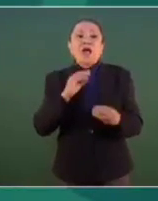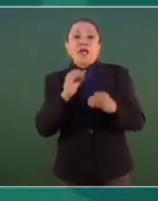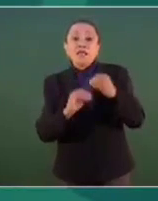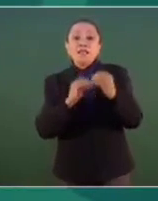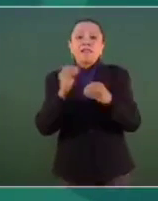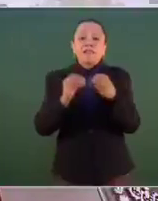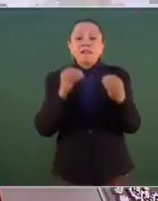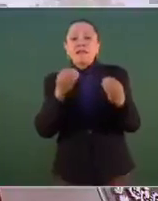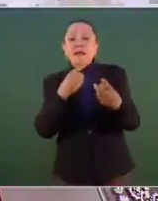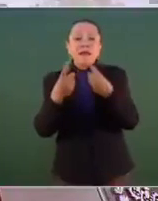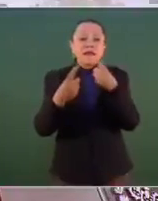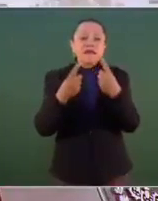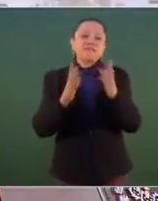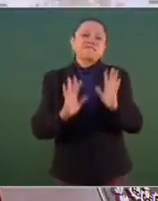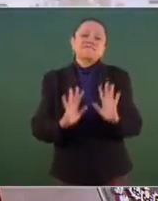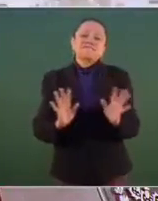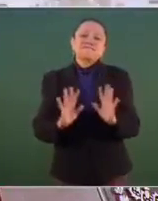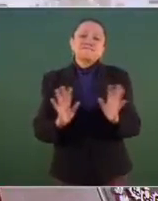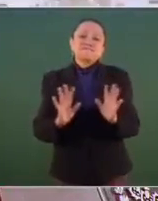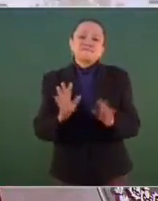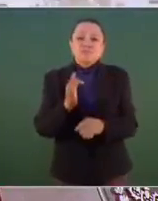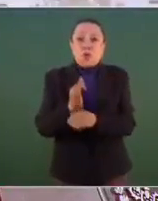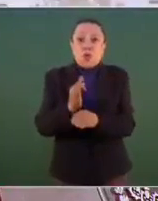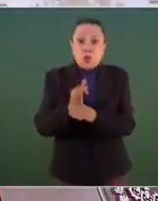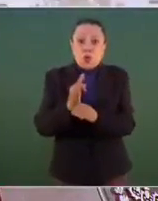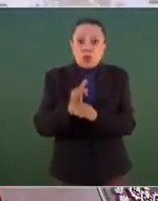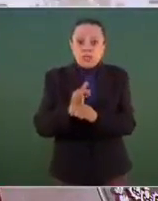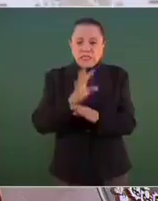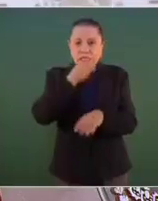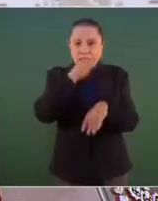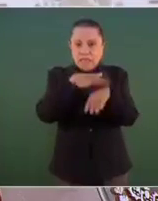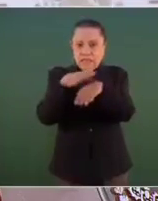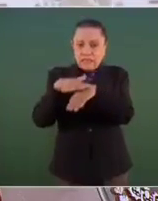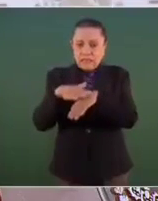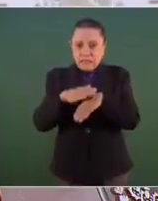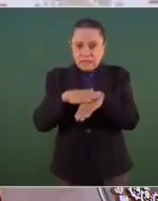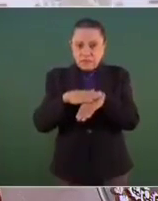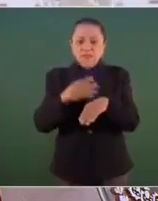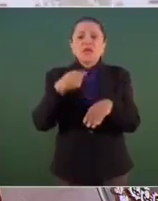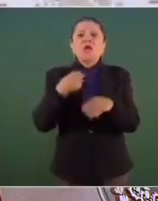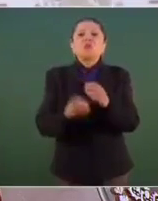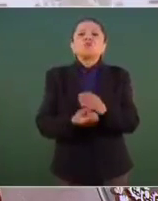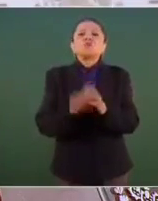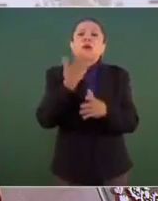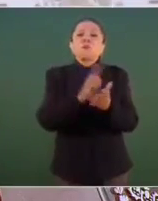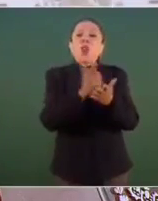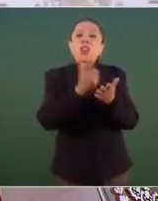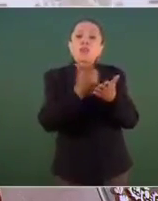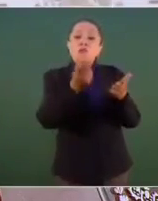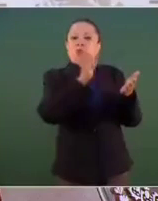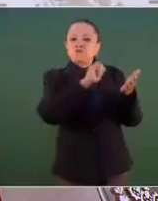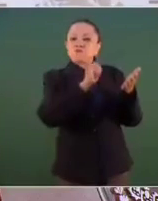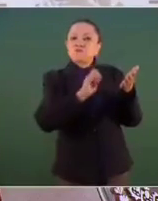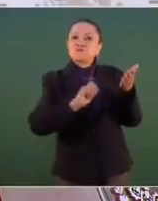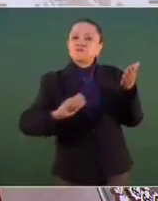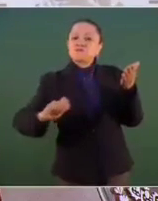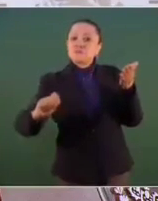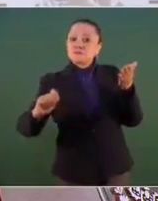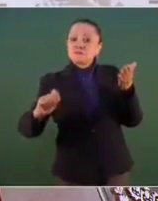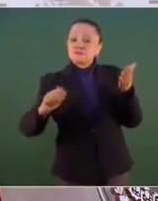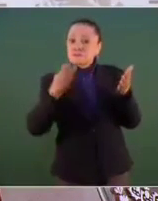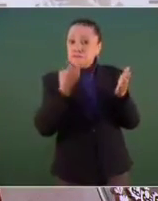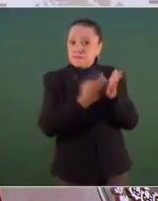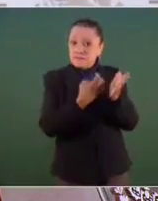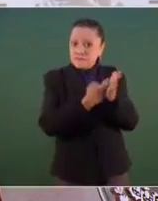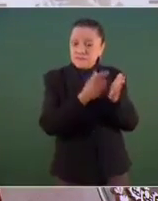acabo de dar a conocer mi nuevo libro y